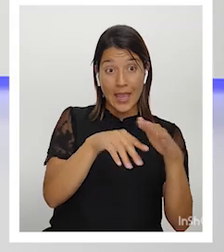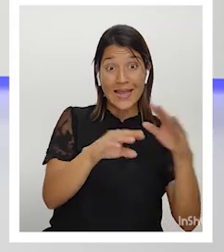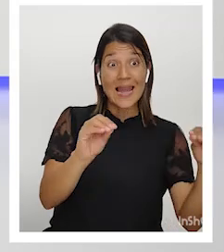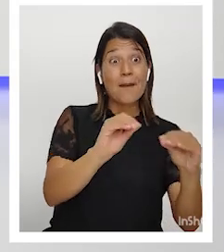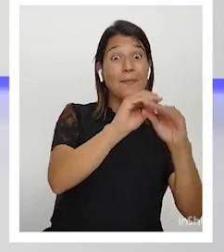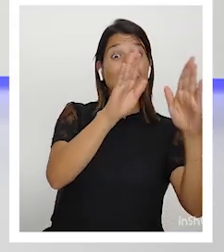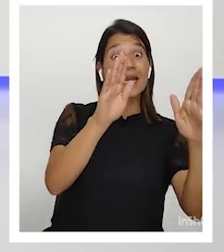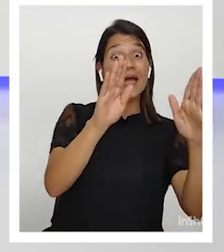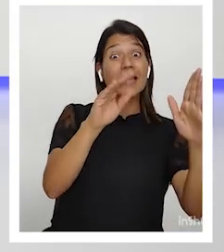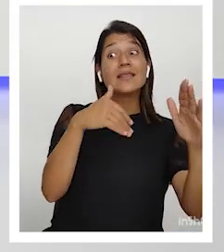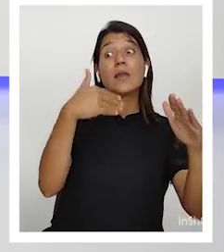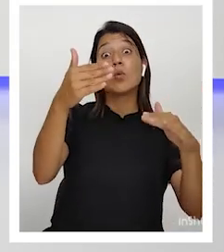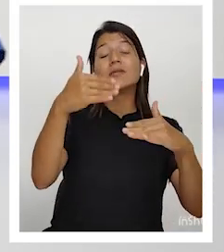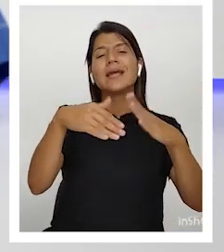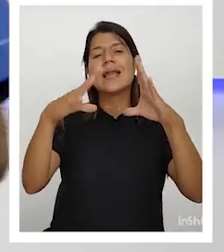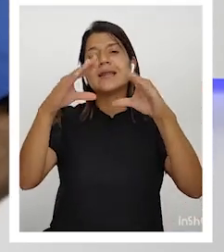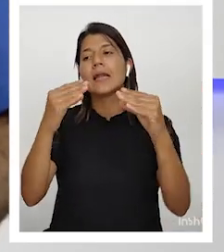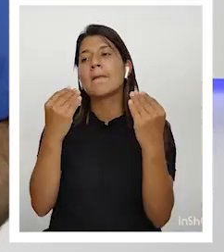a 900